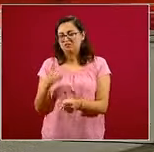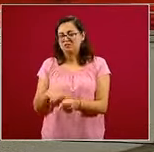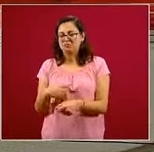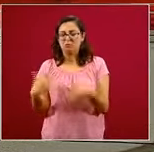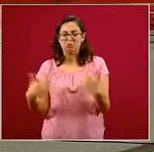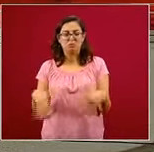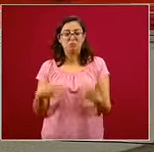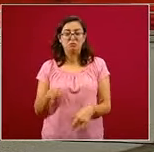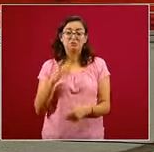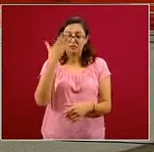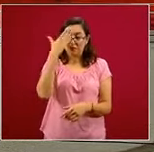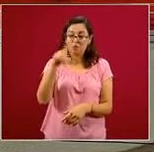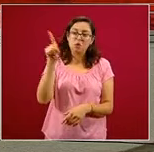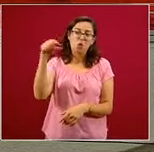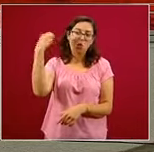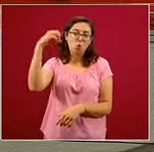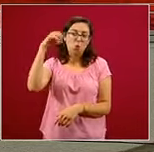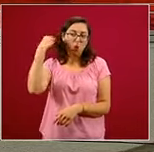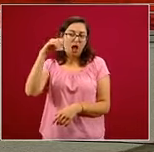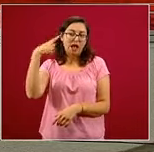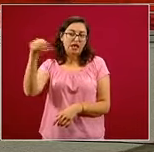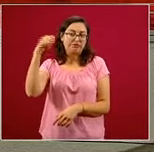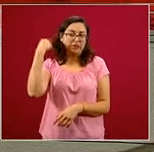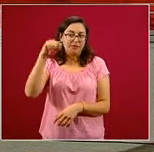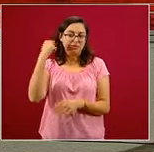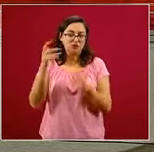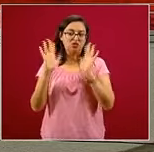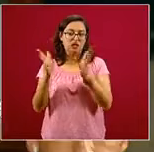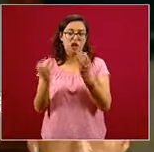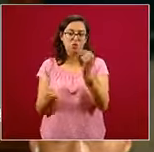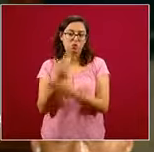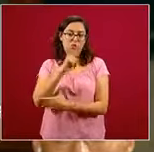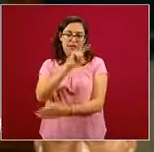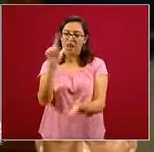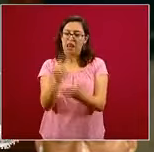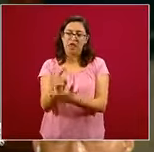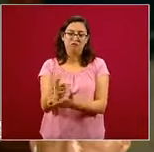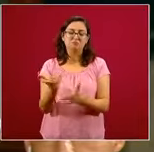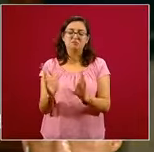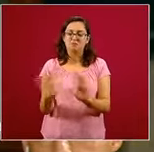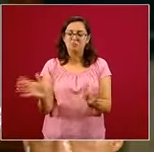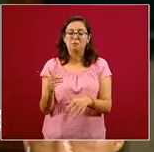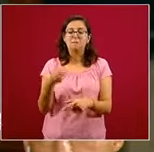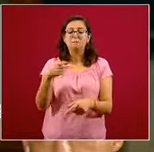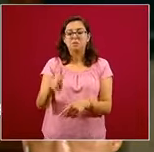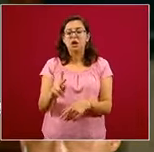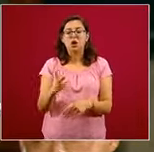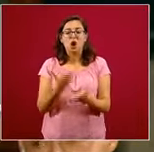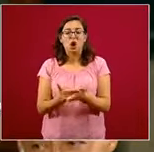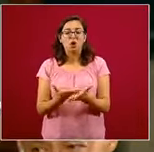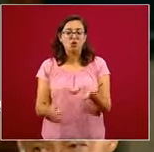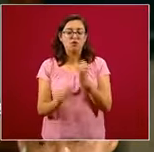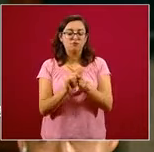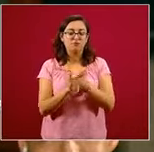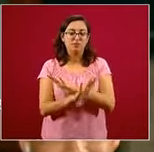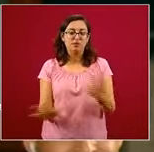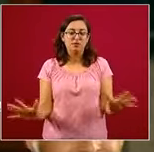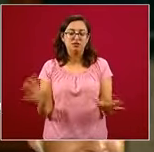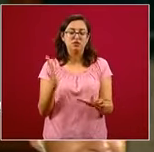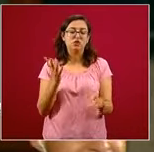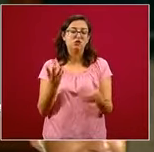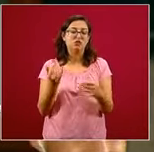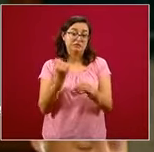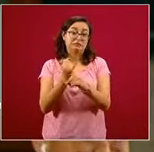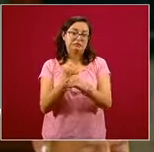Oaxaca y Tabasco ya aprobaron esta ley. Sin embargo, está saliendo una información por redes